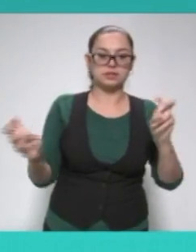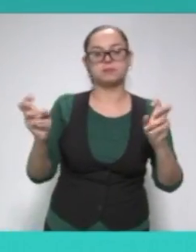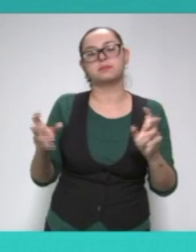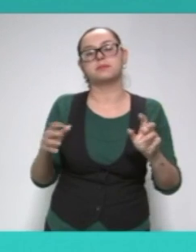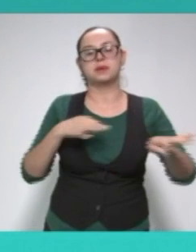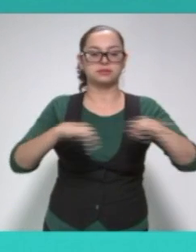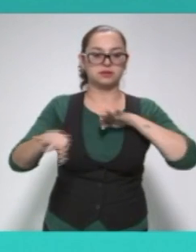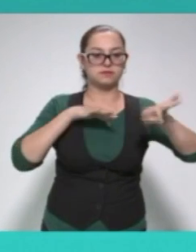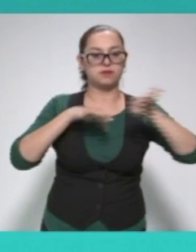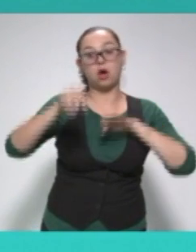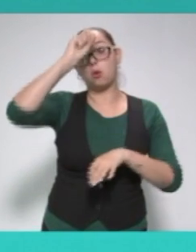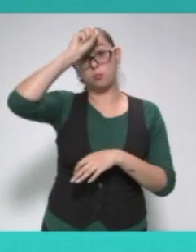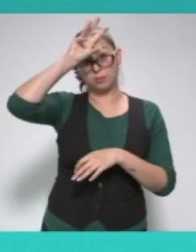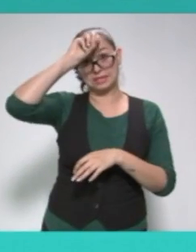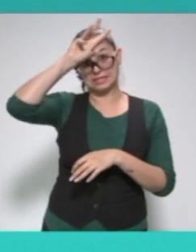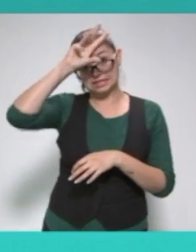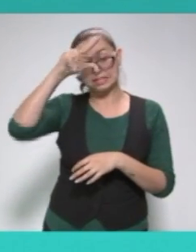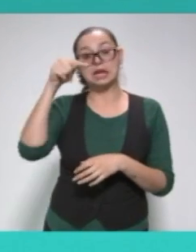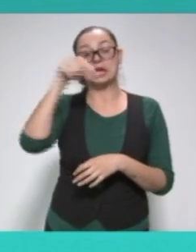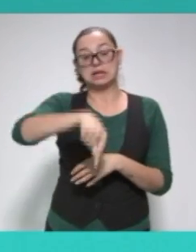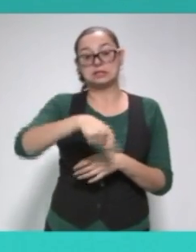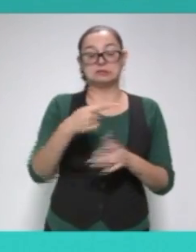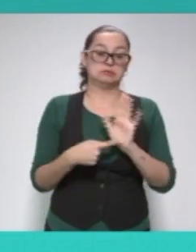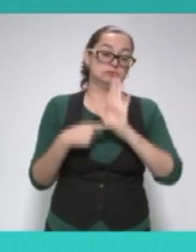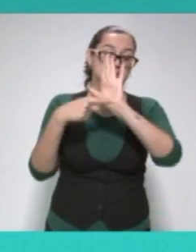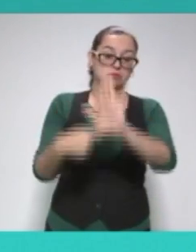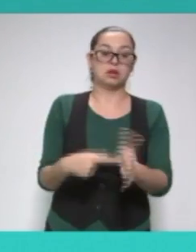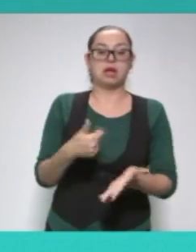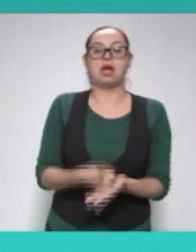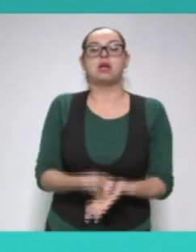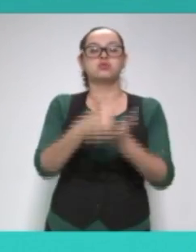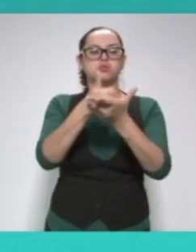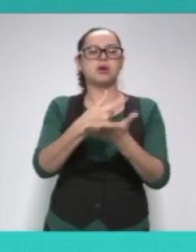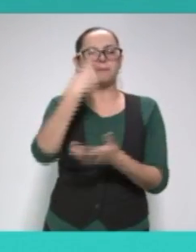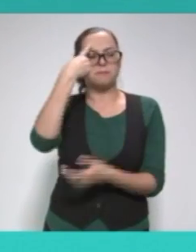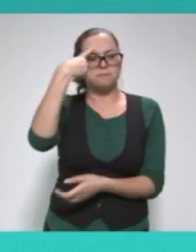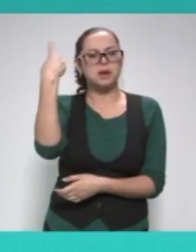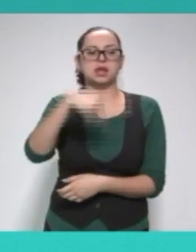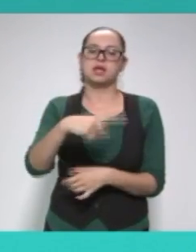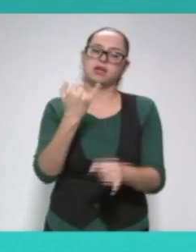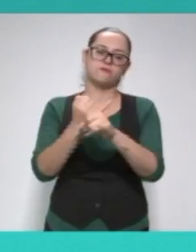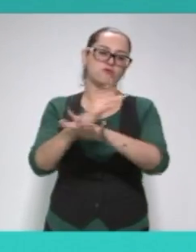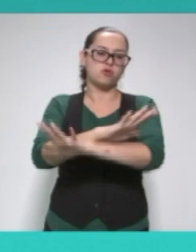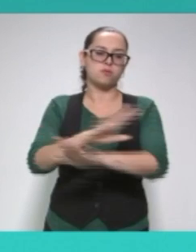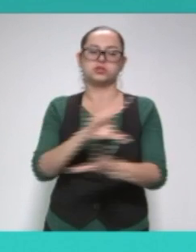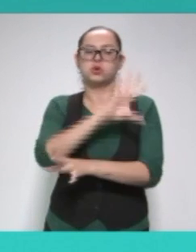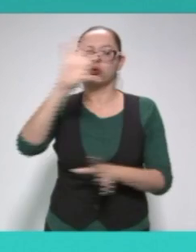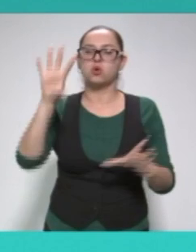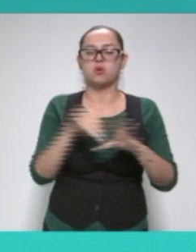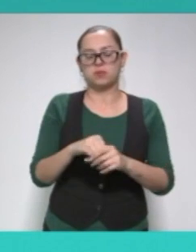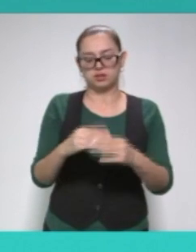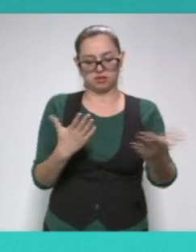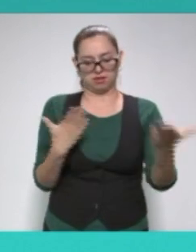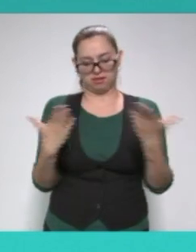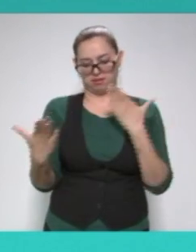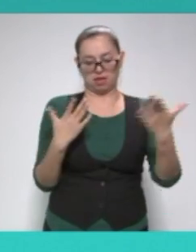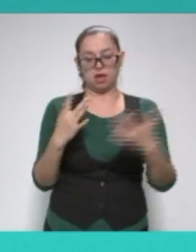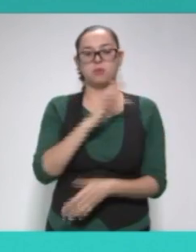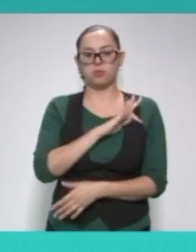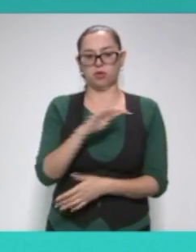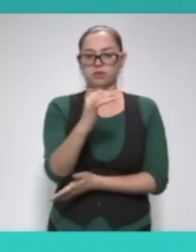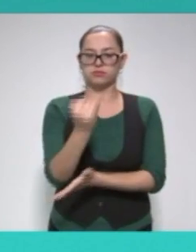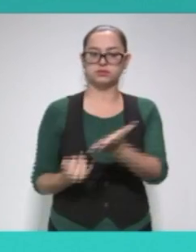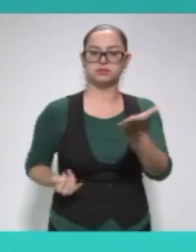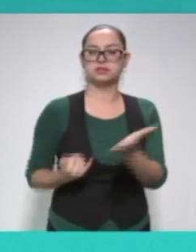materia sustancial de este recurso. Que les expongo, ayudará a el sector cuente con toda la información que nos lleve a tomar las mejores decisiones para